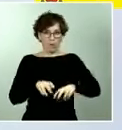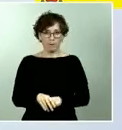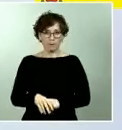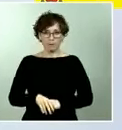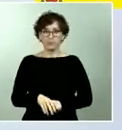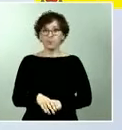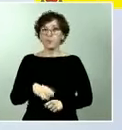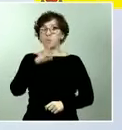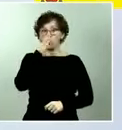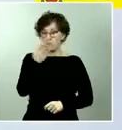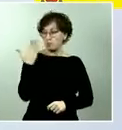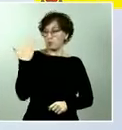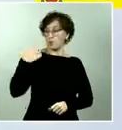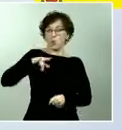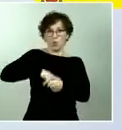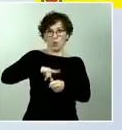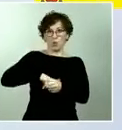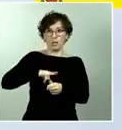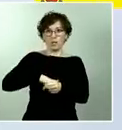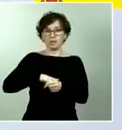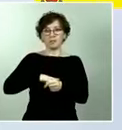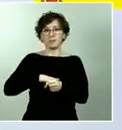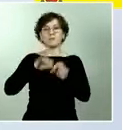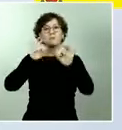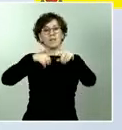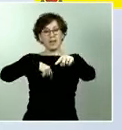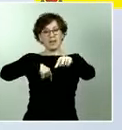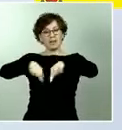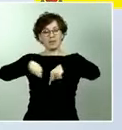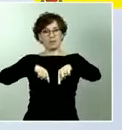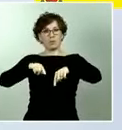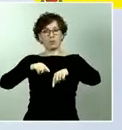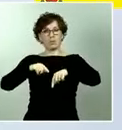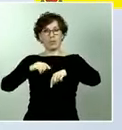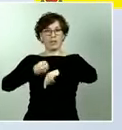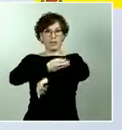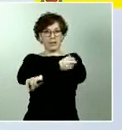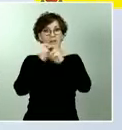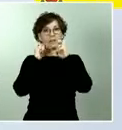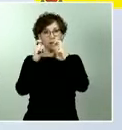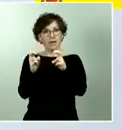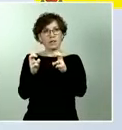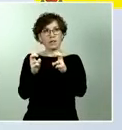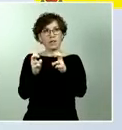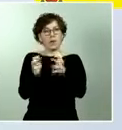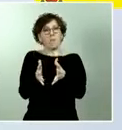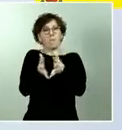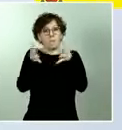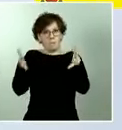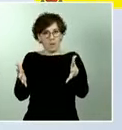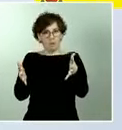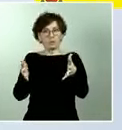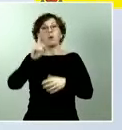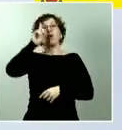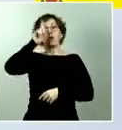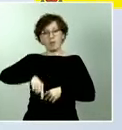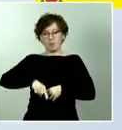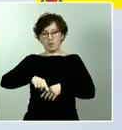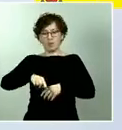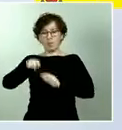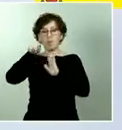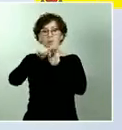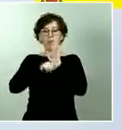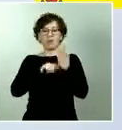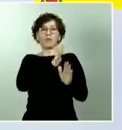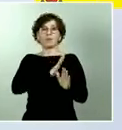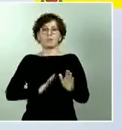incrementamos la oferta de transporte de cercanías y adoptamos medidas preventivas, como la reserva de trenes y